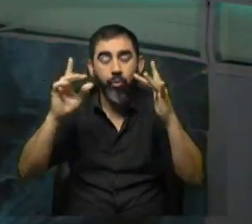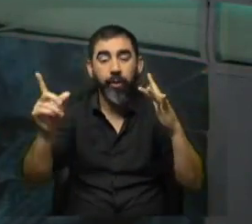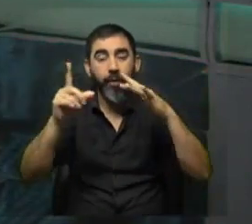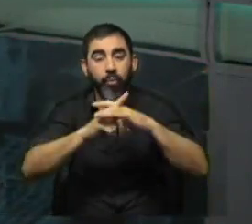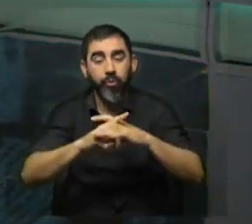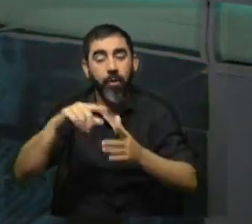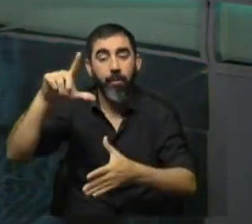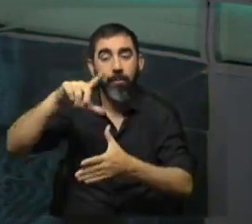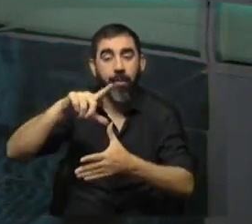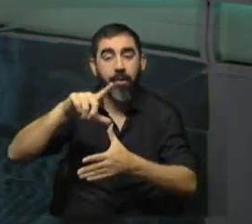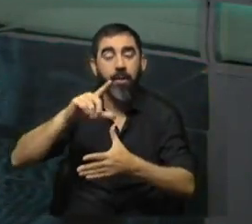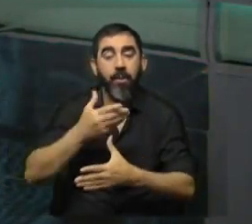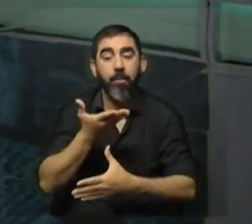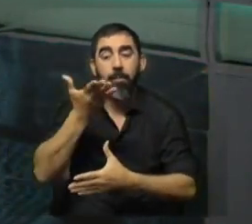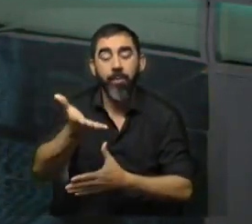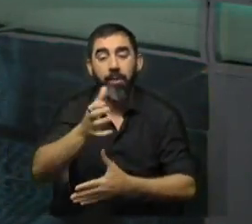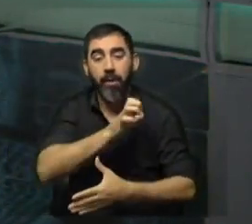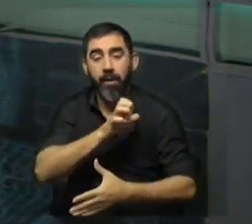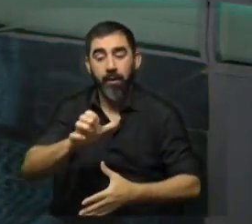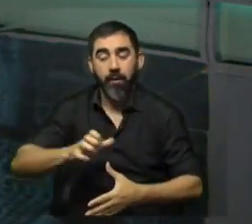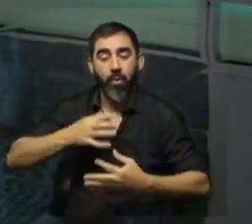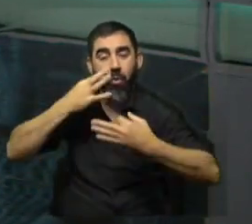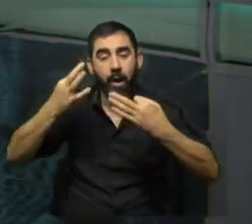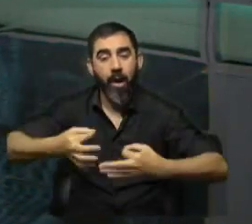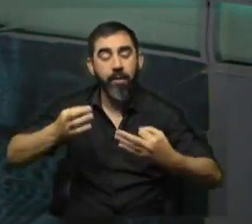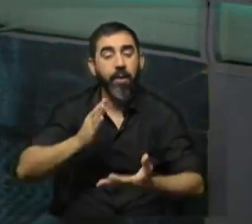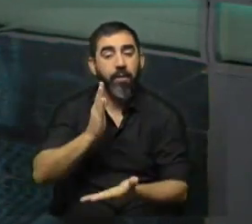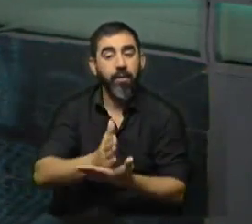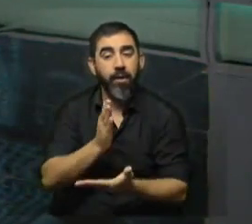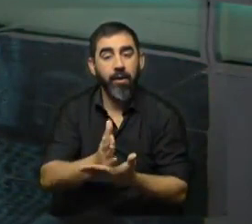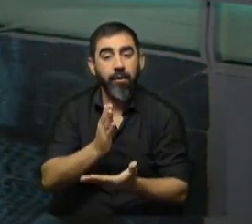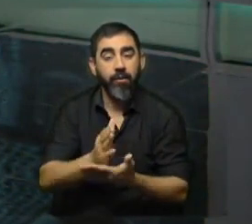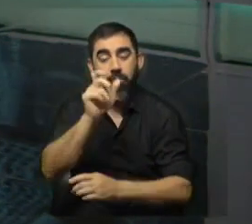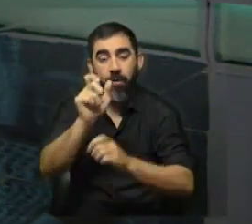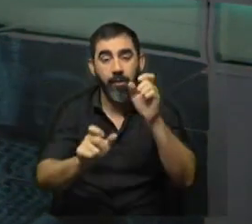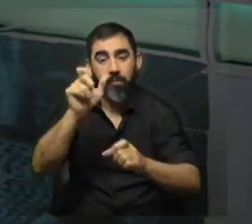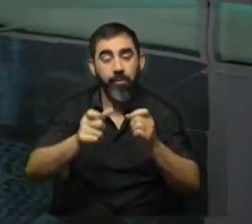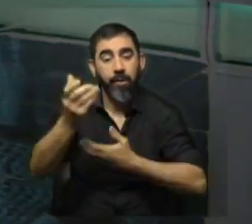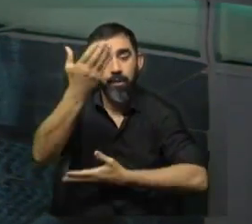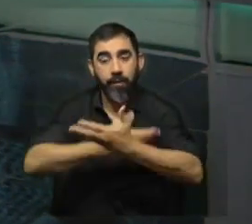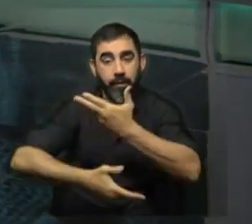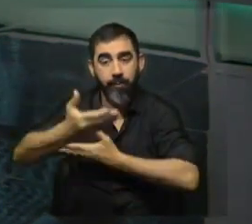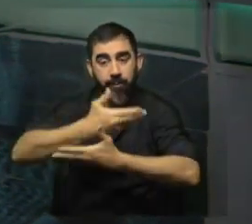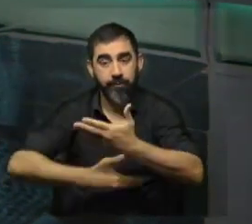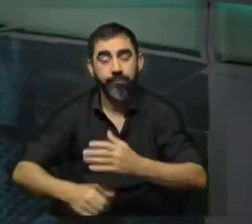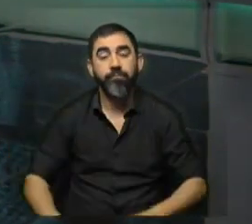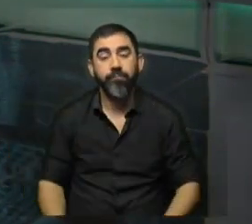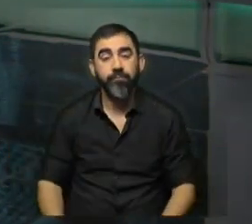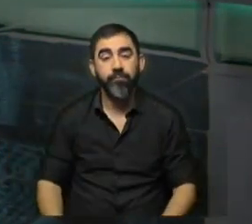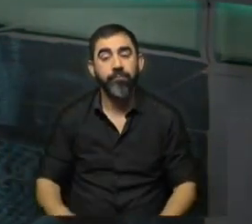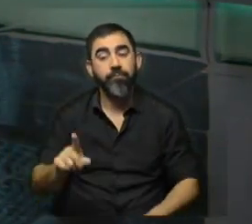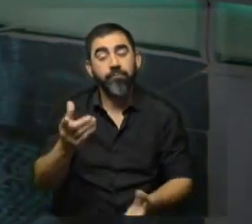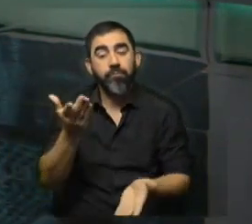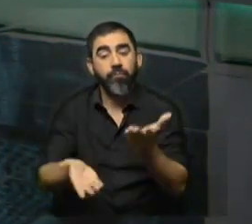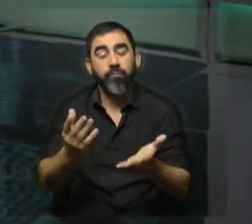América Latina exhorta a los estados a garantizar este derecho fundamental para las personas con discapacidad y entienden que es un acto de